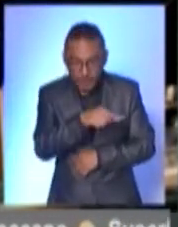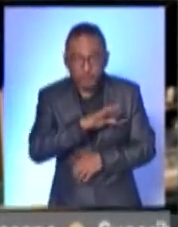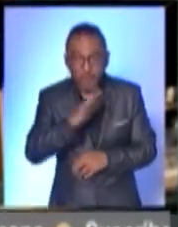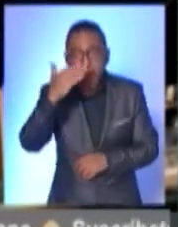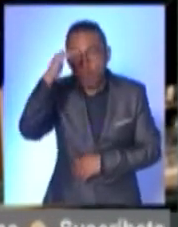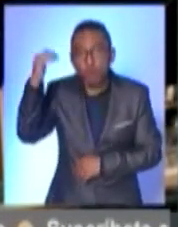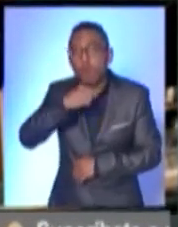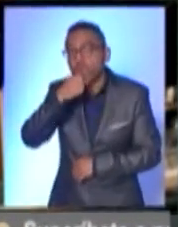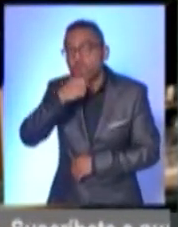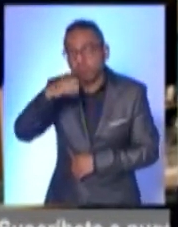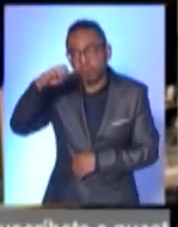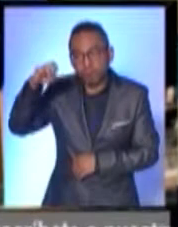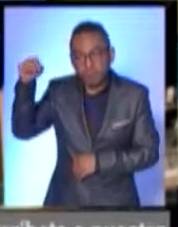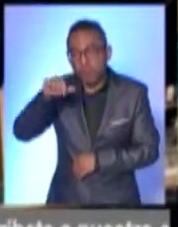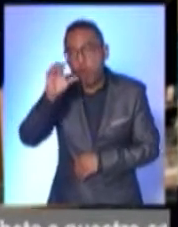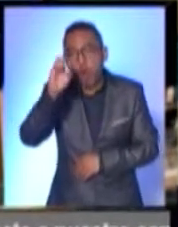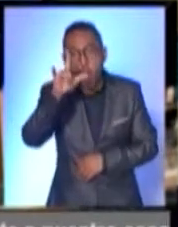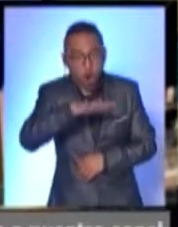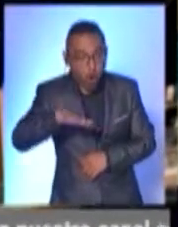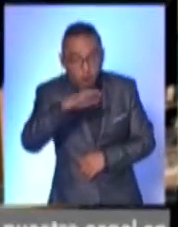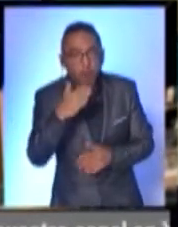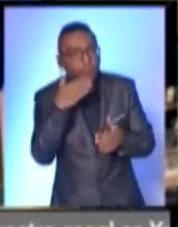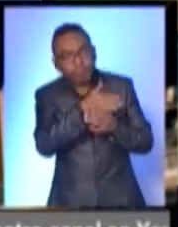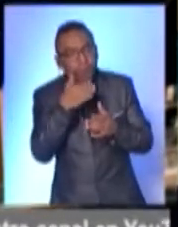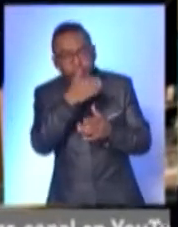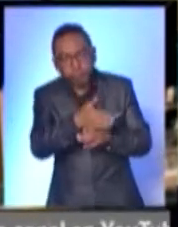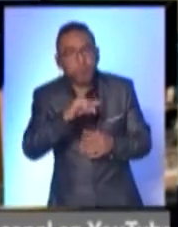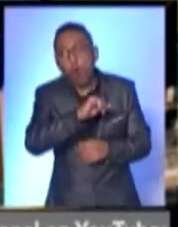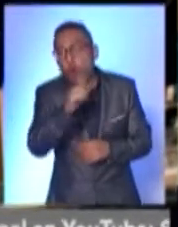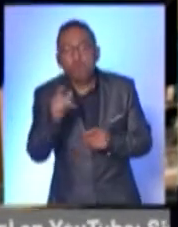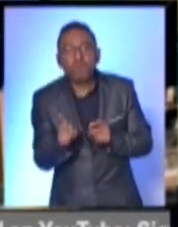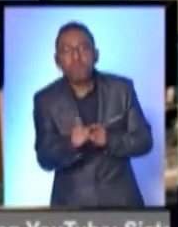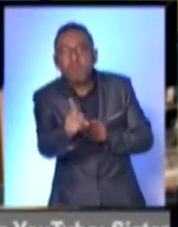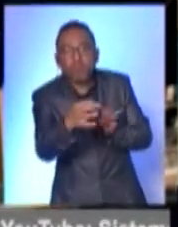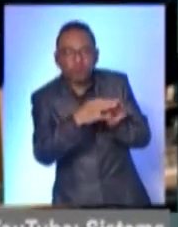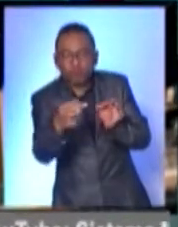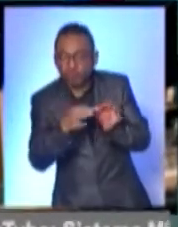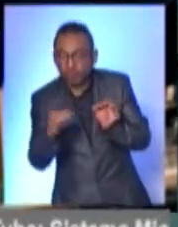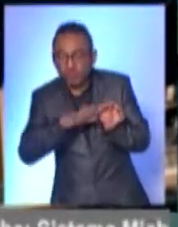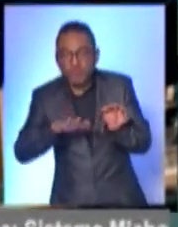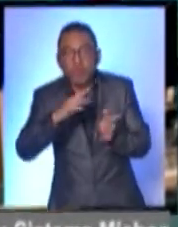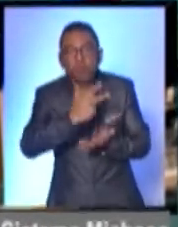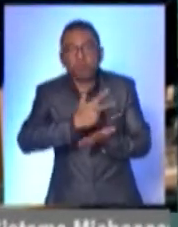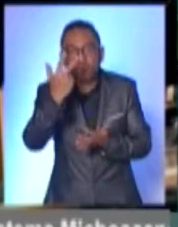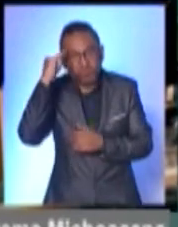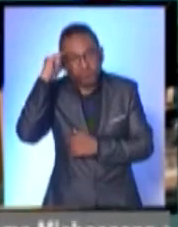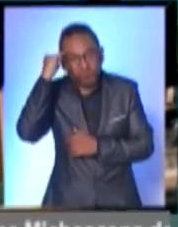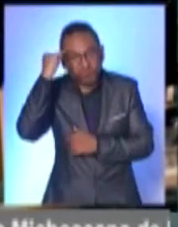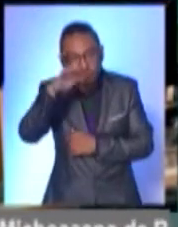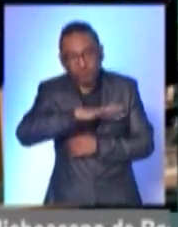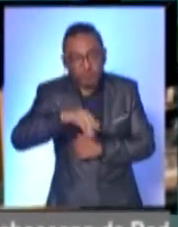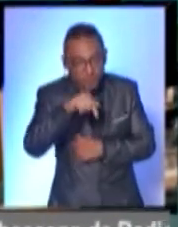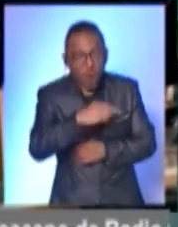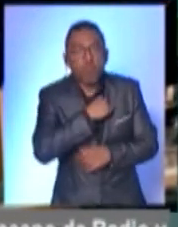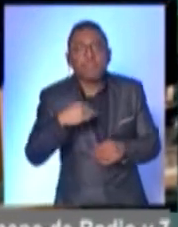adultos mayores de las diferentes colonias, pues también están acudiendo de diferentes localidades ubicadas en la zona de la meseta purépecha que corresponden a este